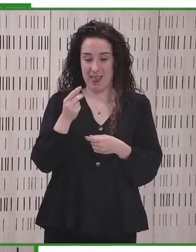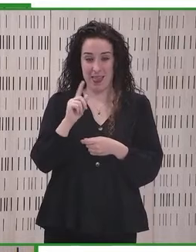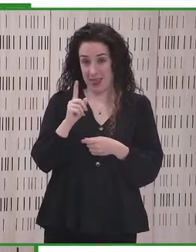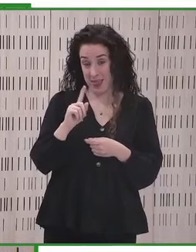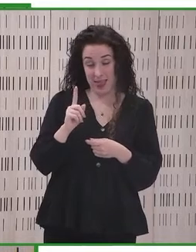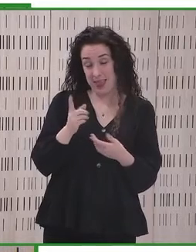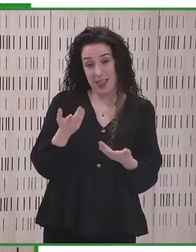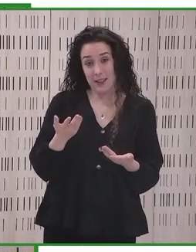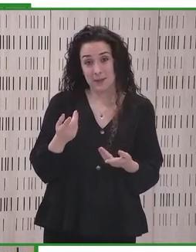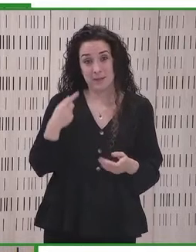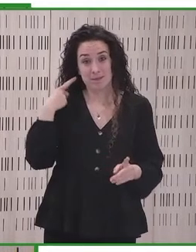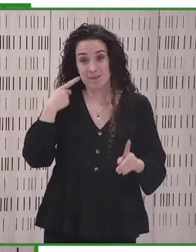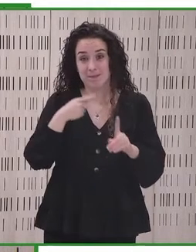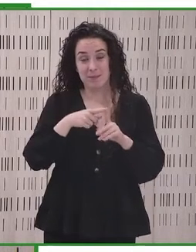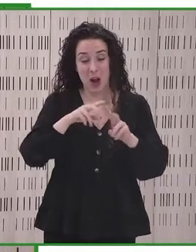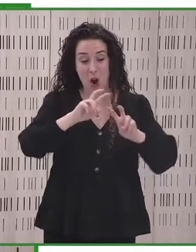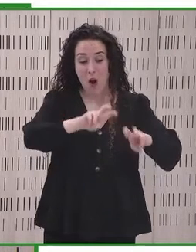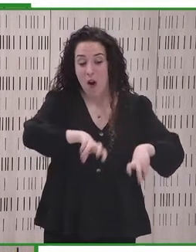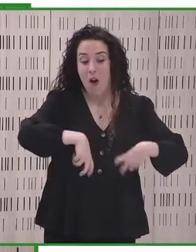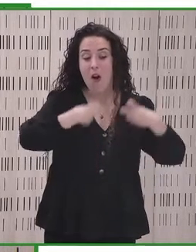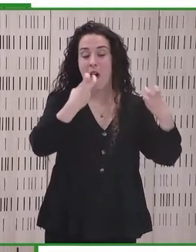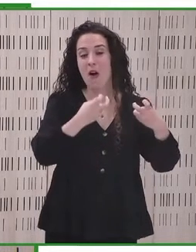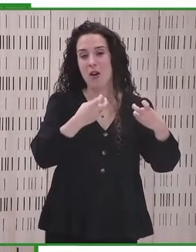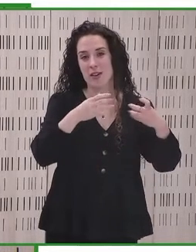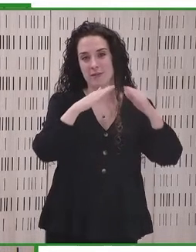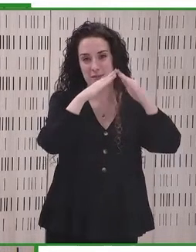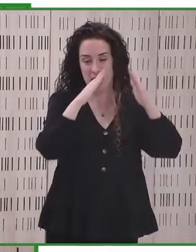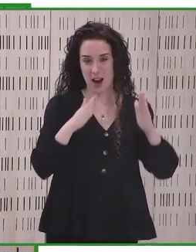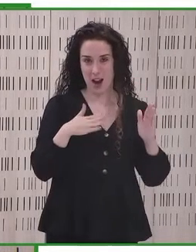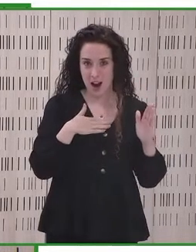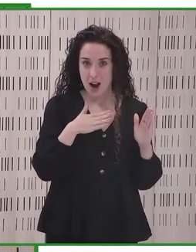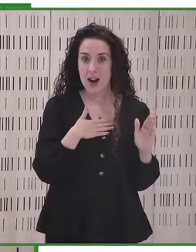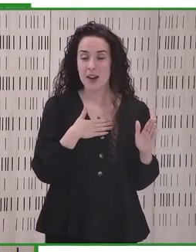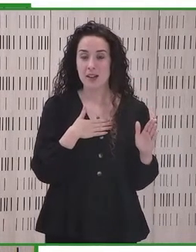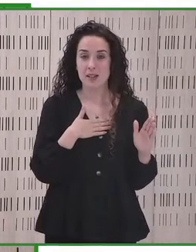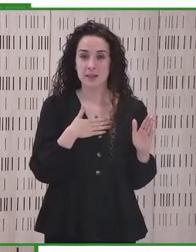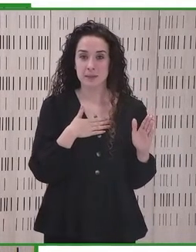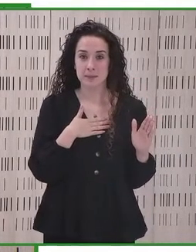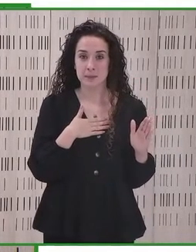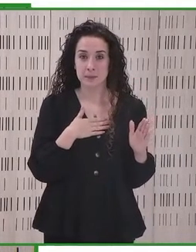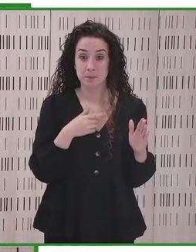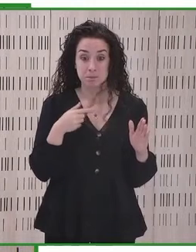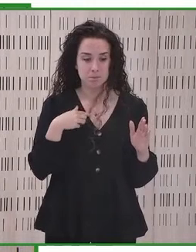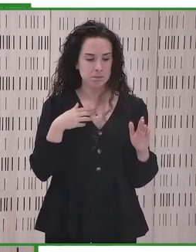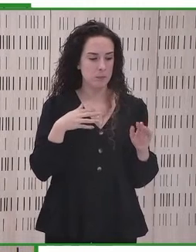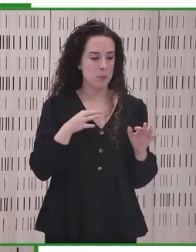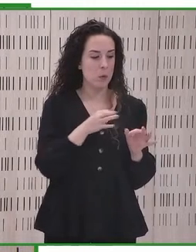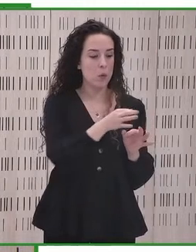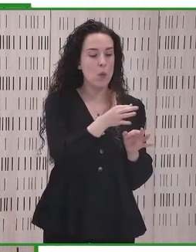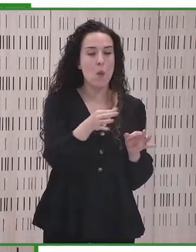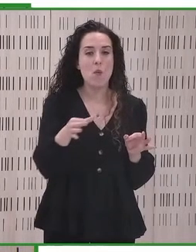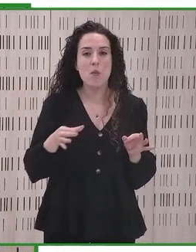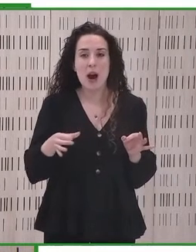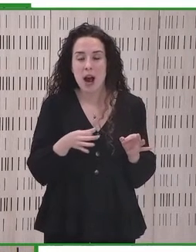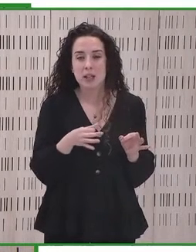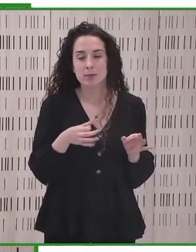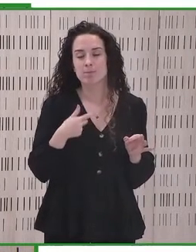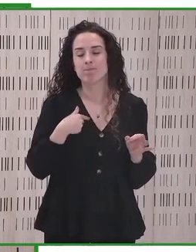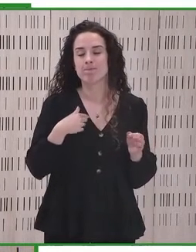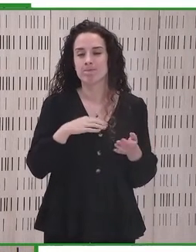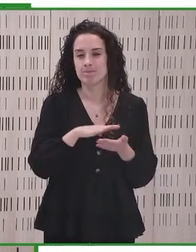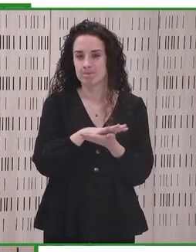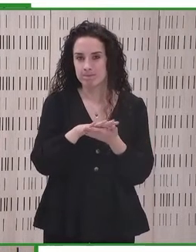afrontar esa obra en casa. Cuando hablamos de la ubicación, me refiero